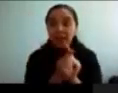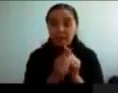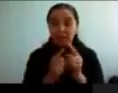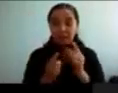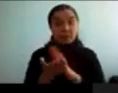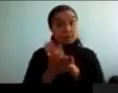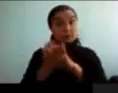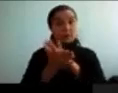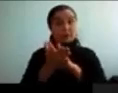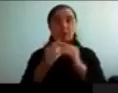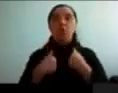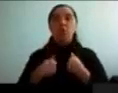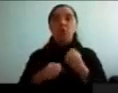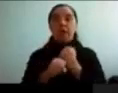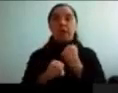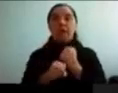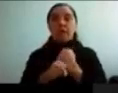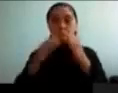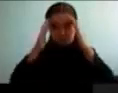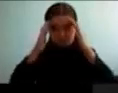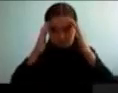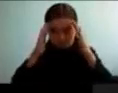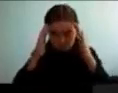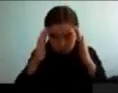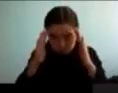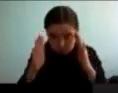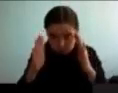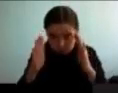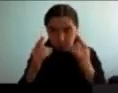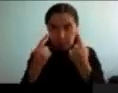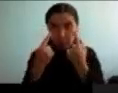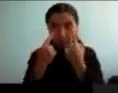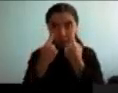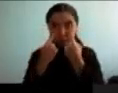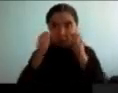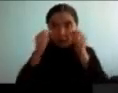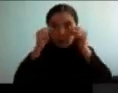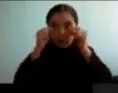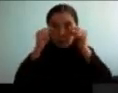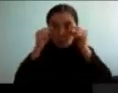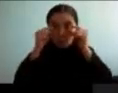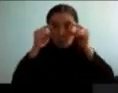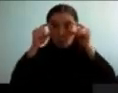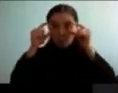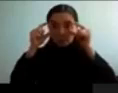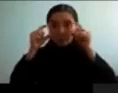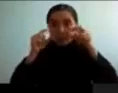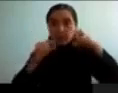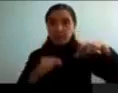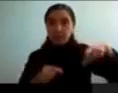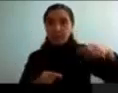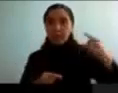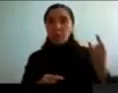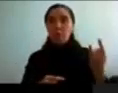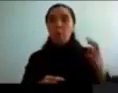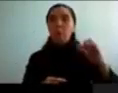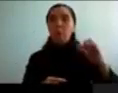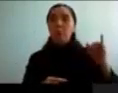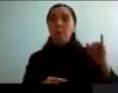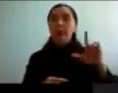la pupila en general va a estar muy, muy, muy dilatada y eso va a ser un indicador de que hay una muy alta concentración o una